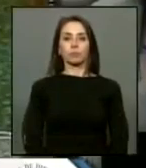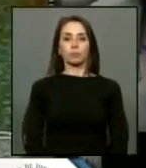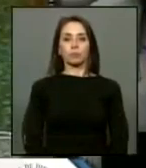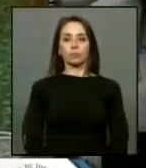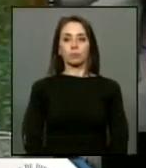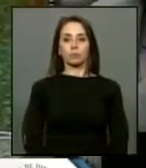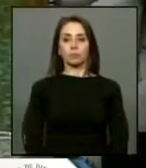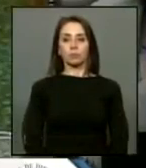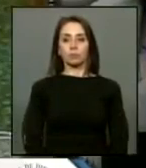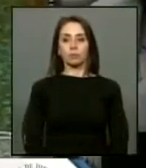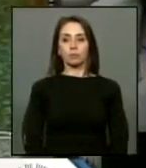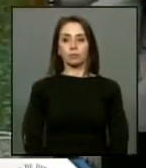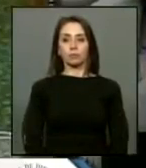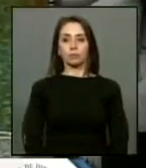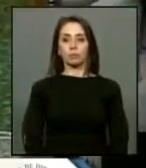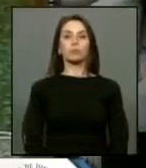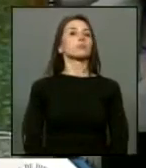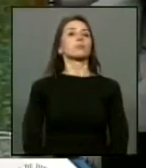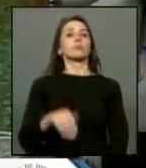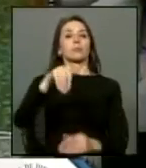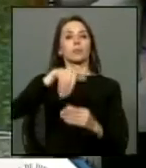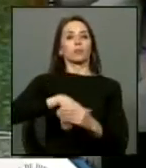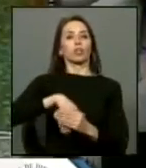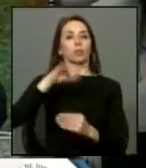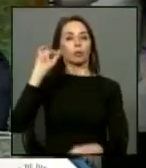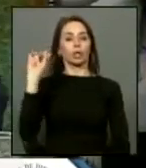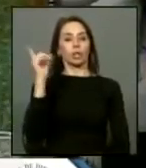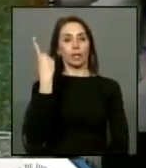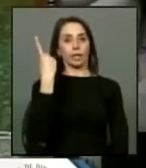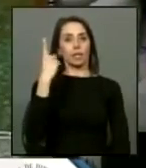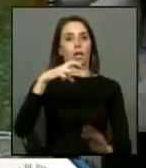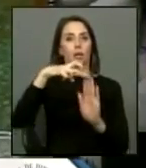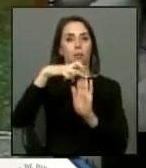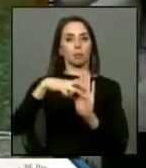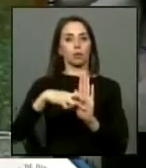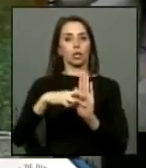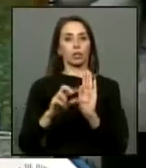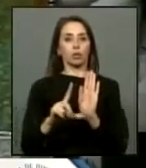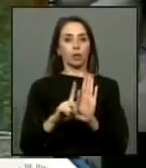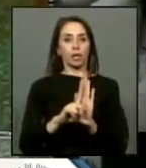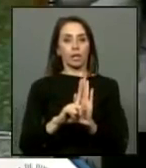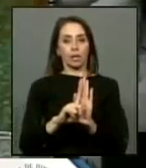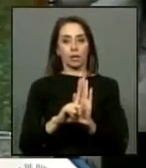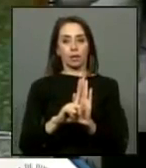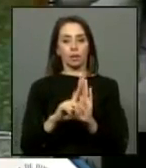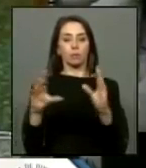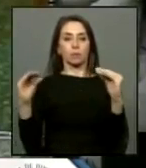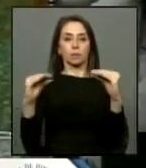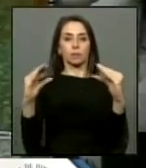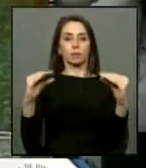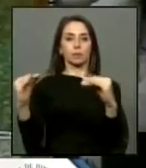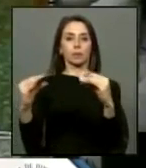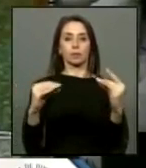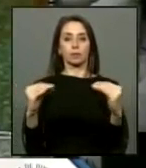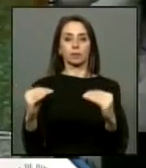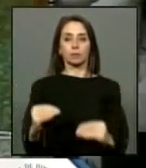pasará en votación general el proyecto de ley voy a preguntar señor diputado